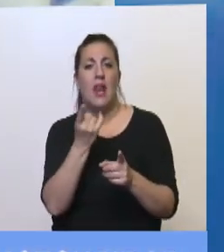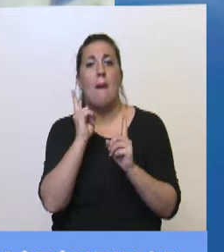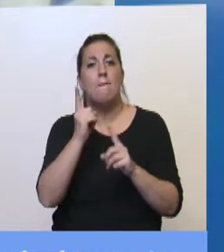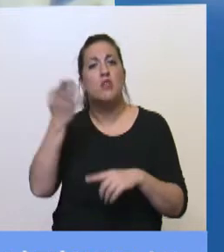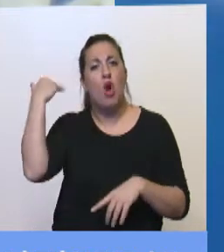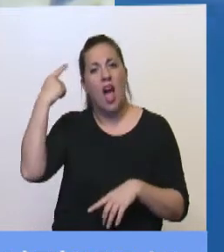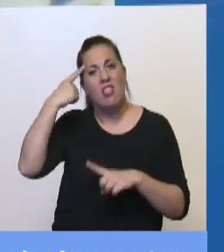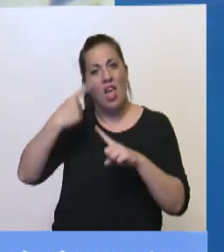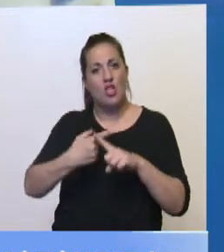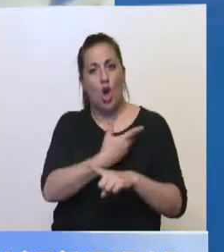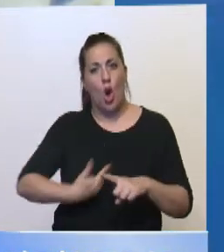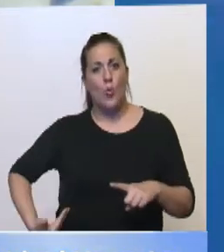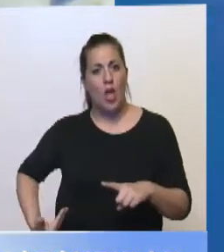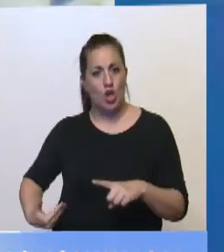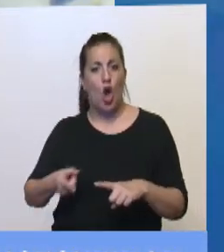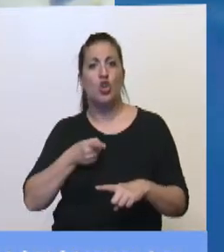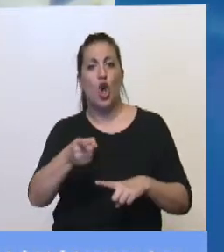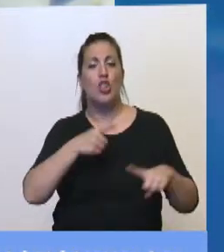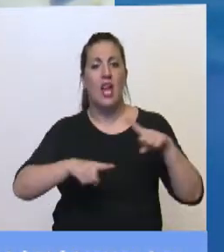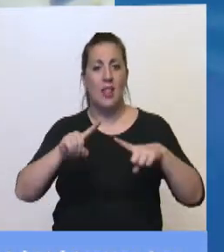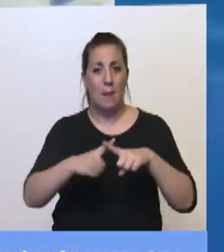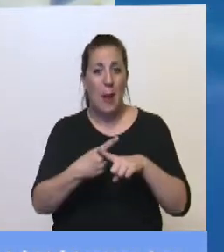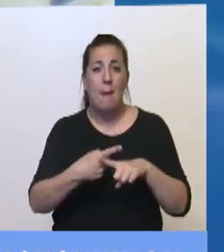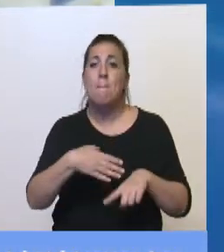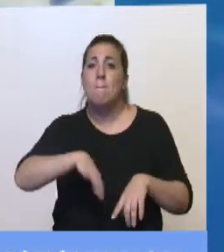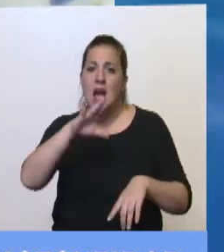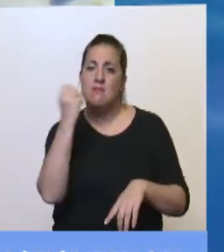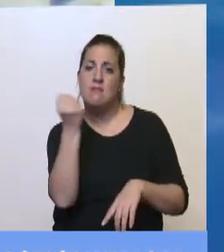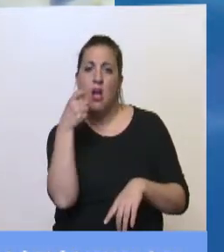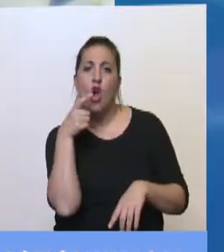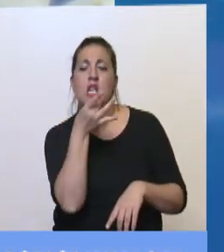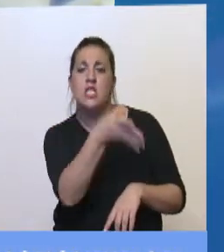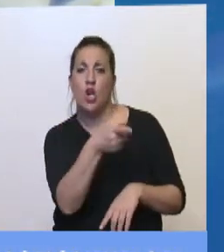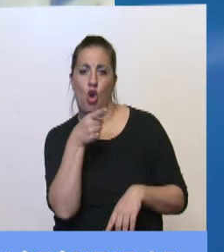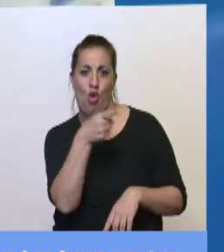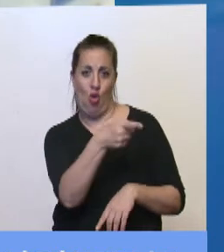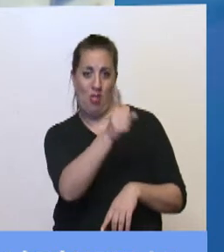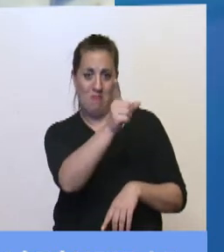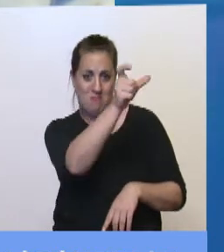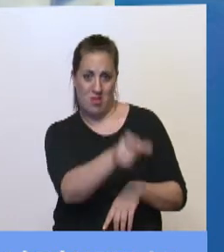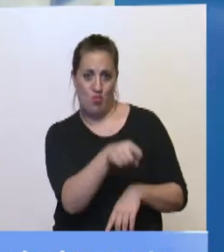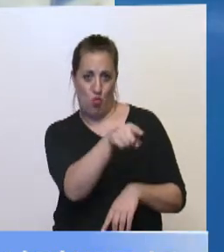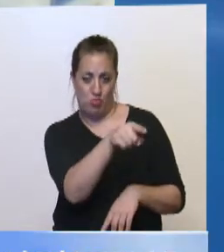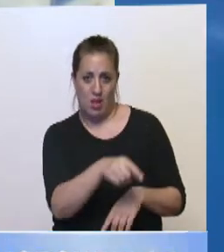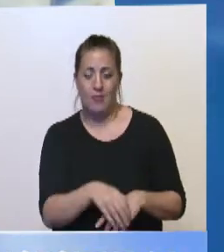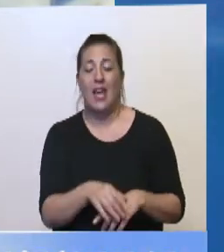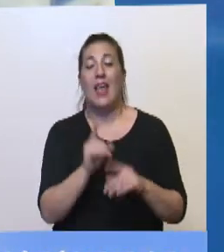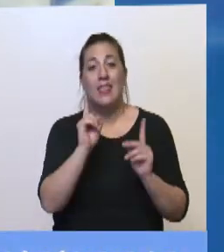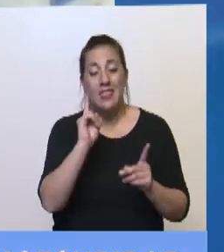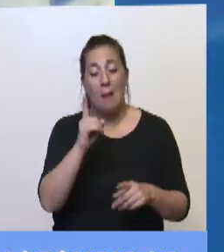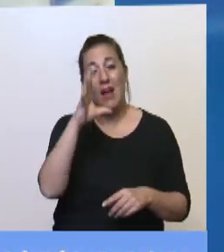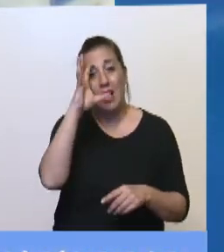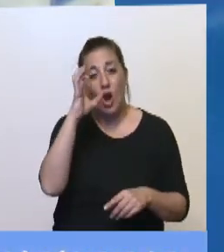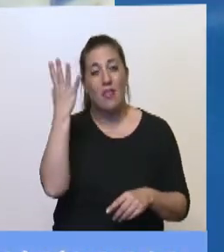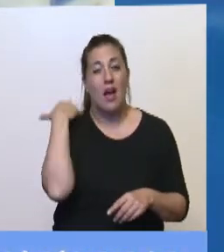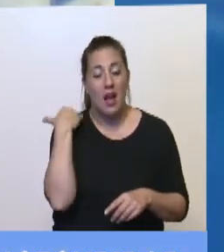el anterior gobierno contra dirigentes políticos opositores. Y en especial con usted. Se recordará, también en el mes de diciembre de